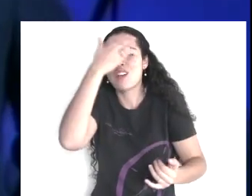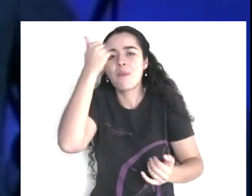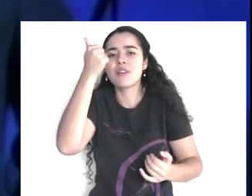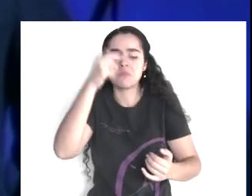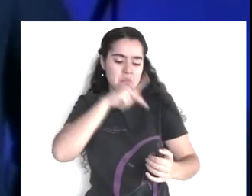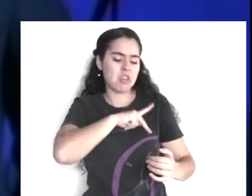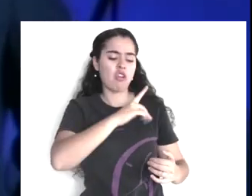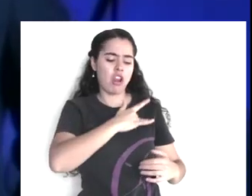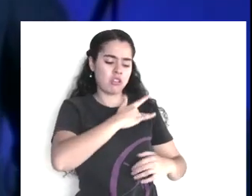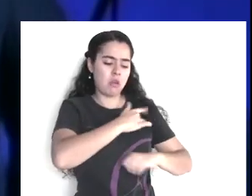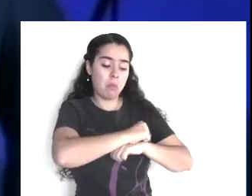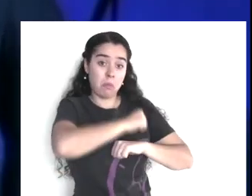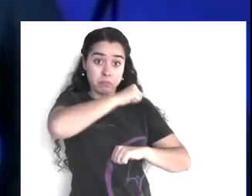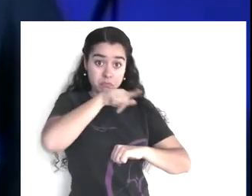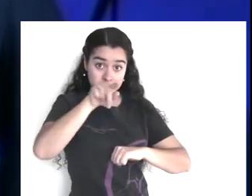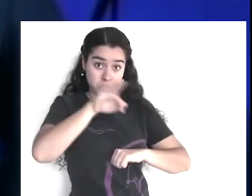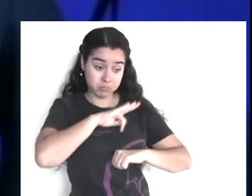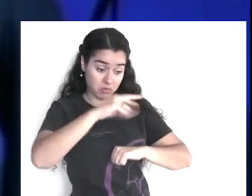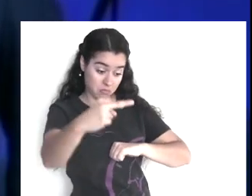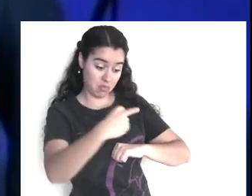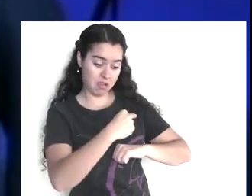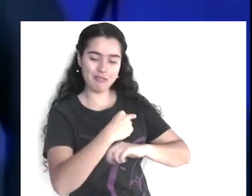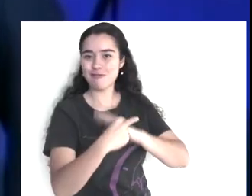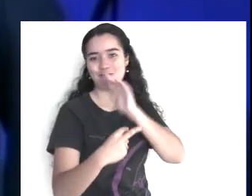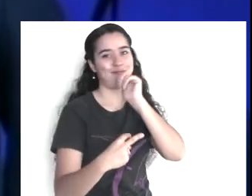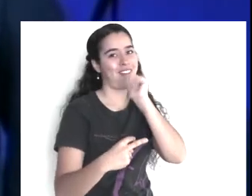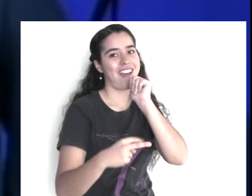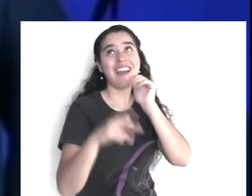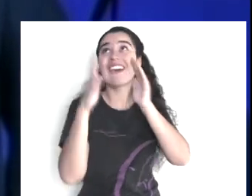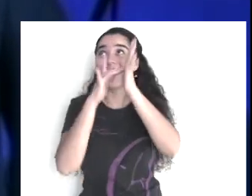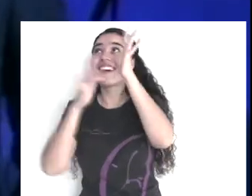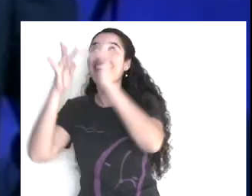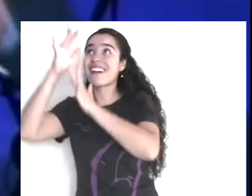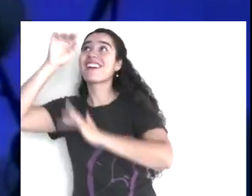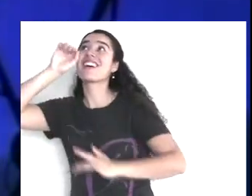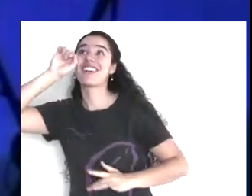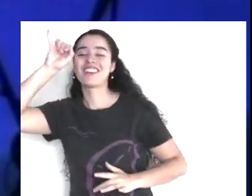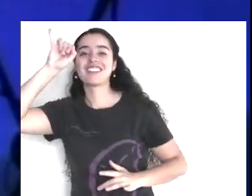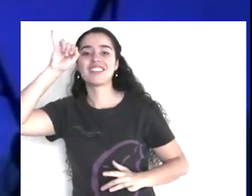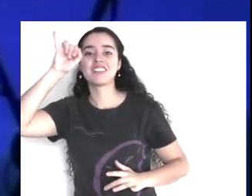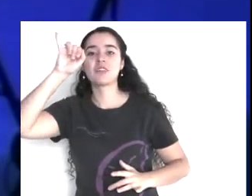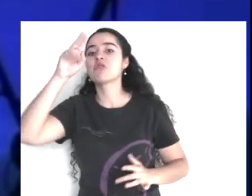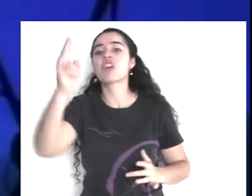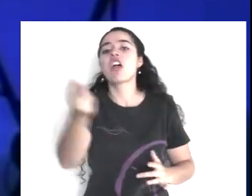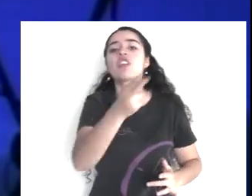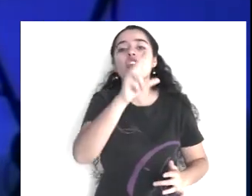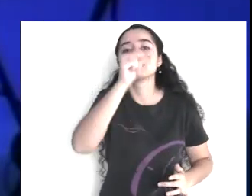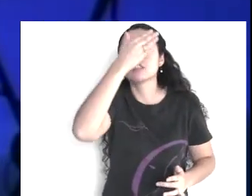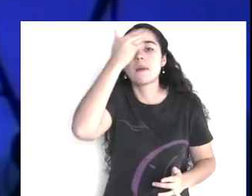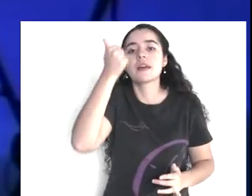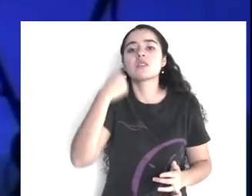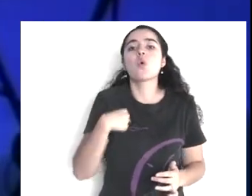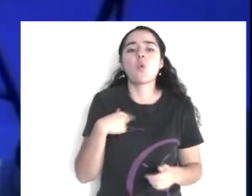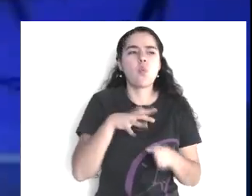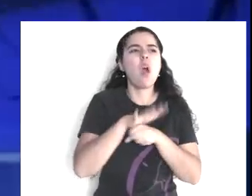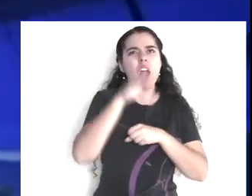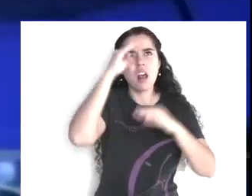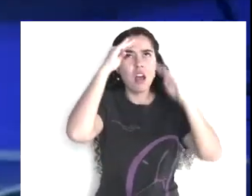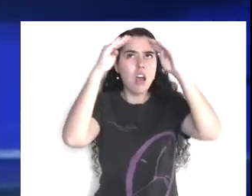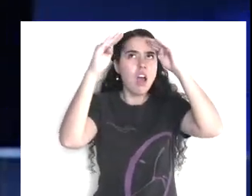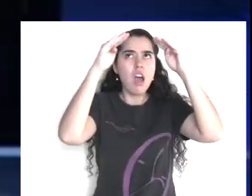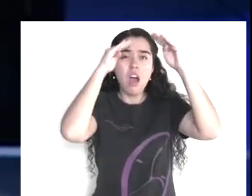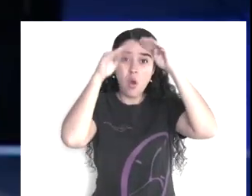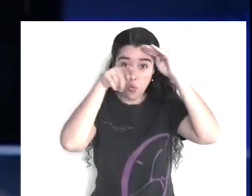pensando. ¿Saben en qué estaba pensando? Que ayer perdió el Atlas. Pero ustedes ninguno sabía. ¿Verdad que ninguno